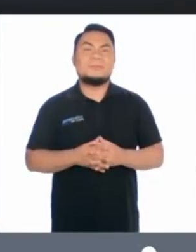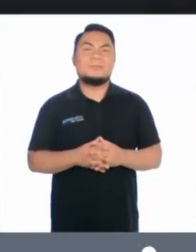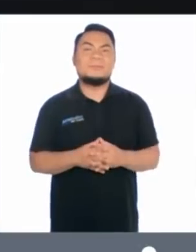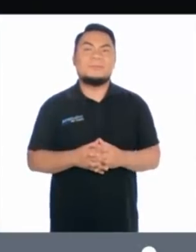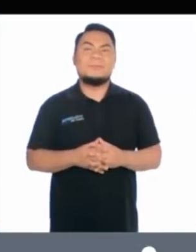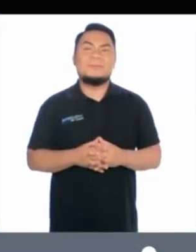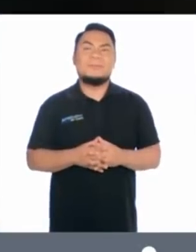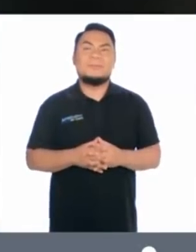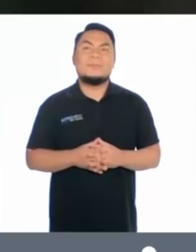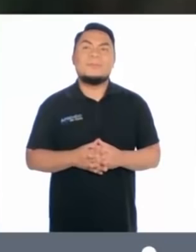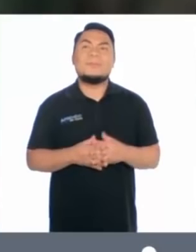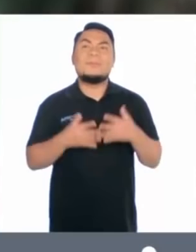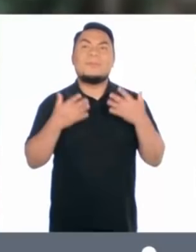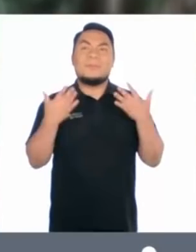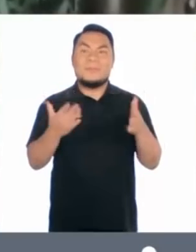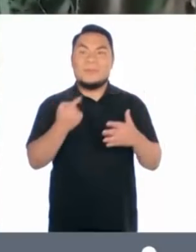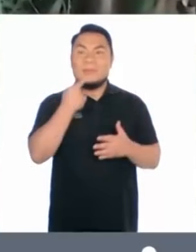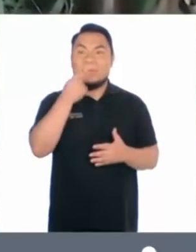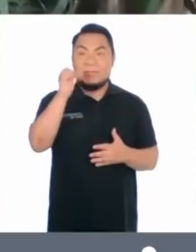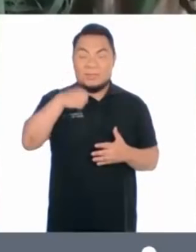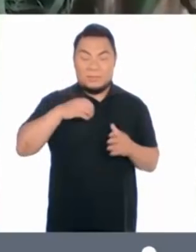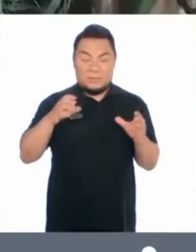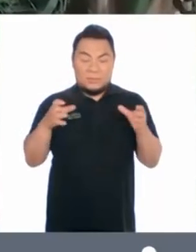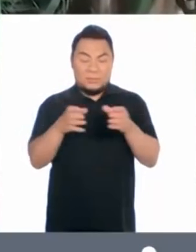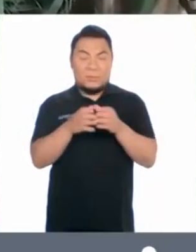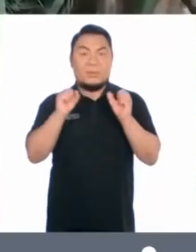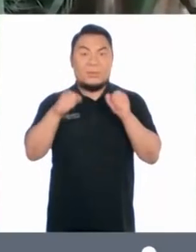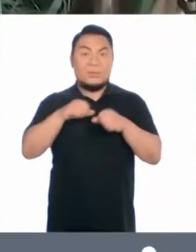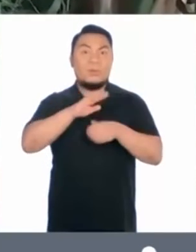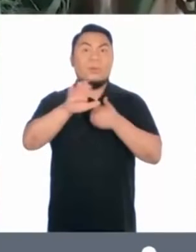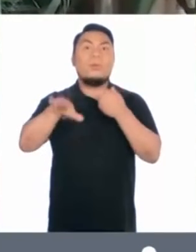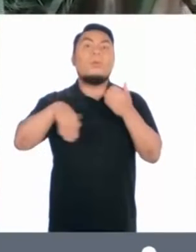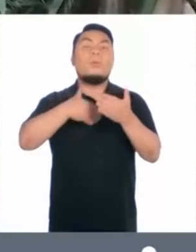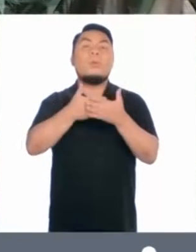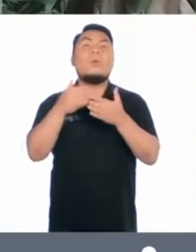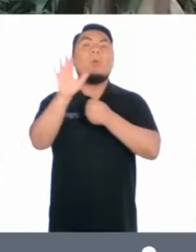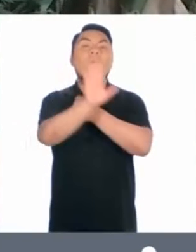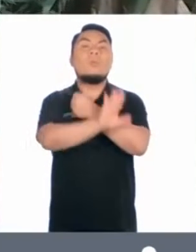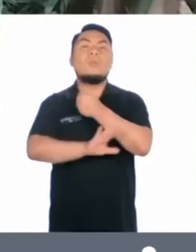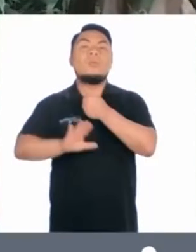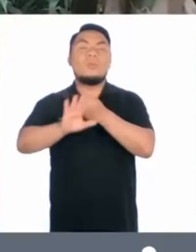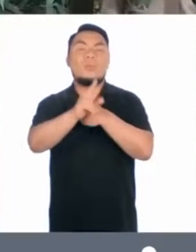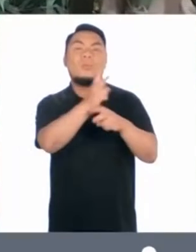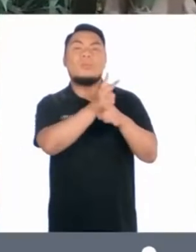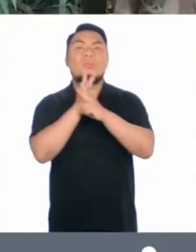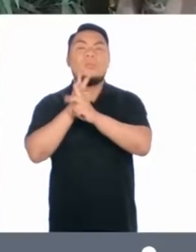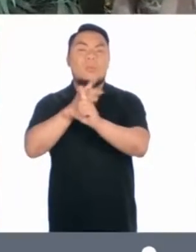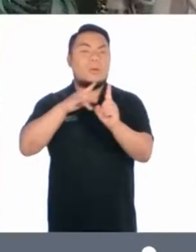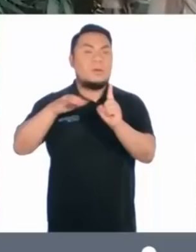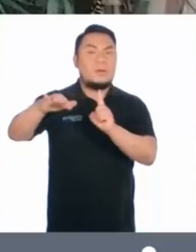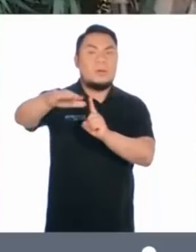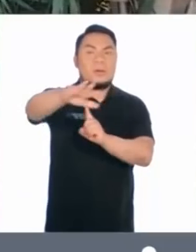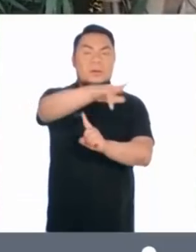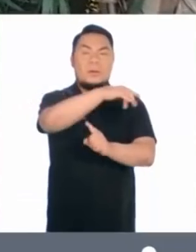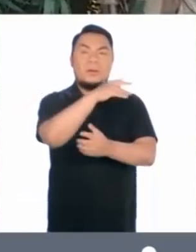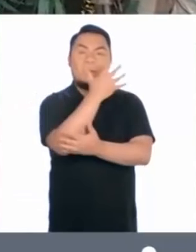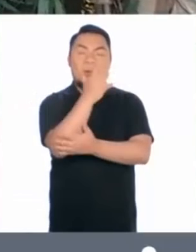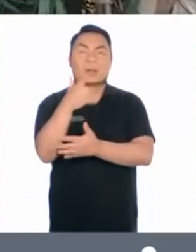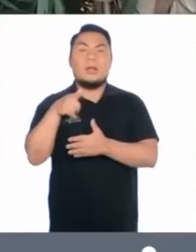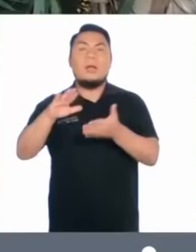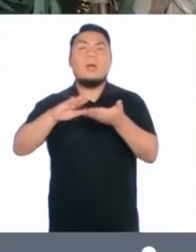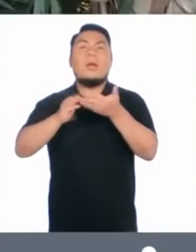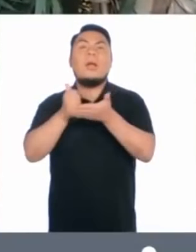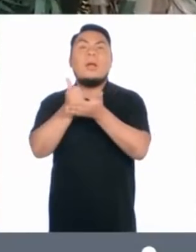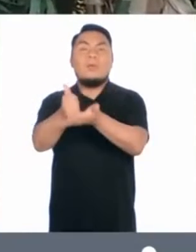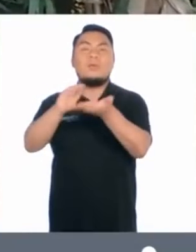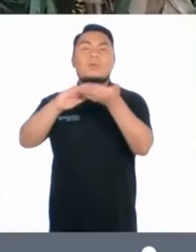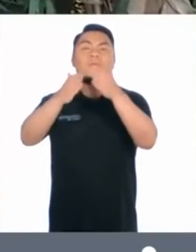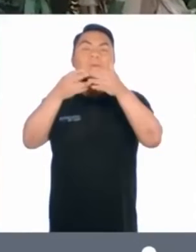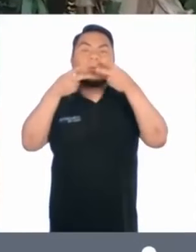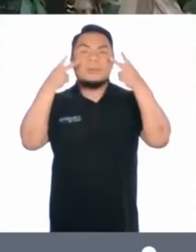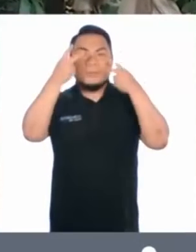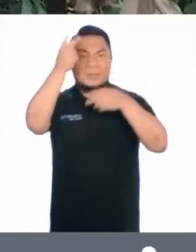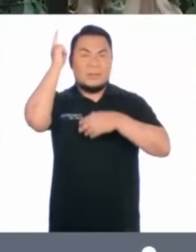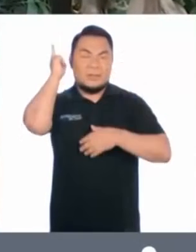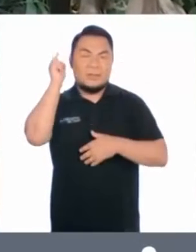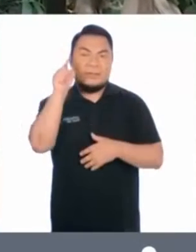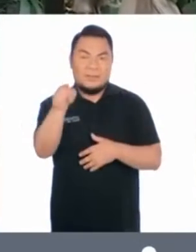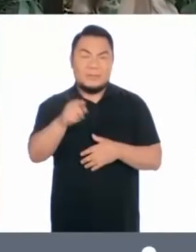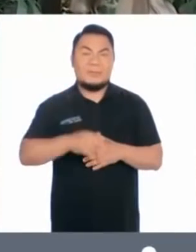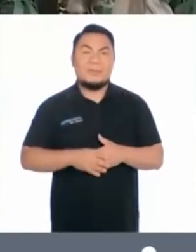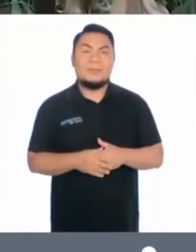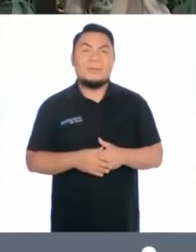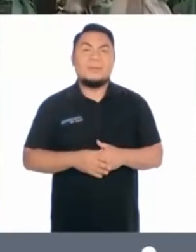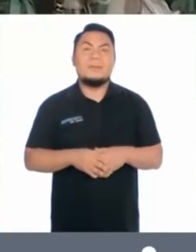Como Bambuceros, estamos generando la economía circular. Articulando a comunidades nativas y centros poblados.